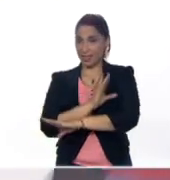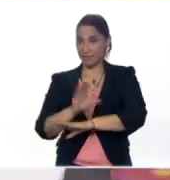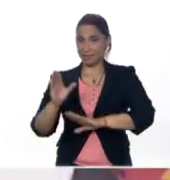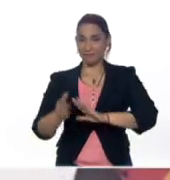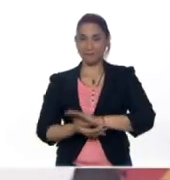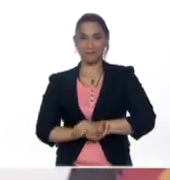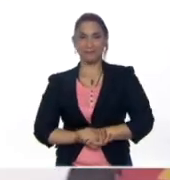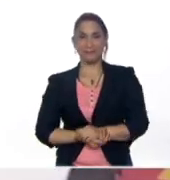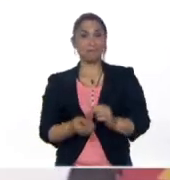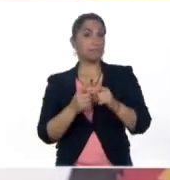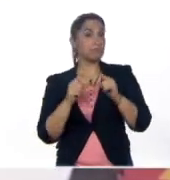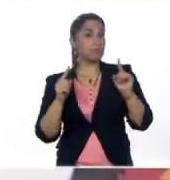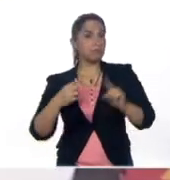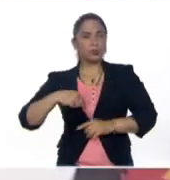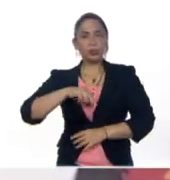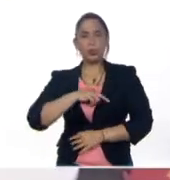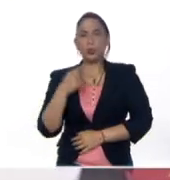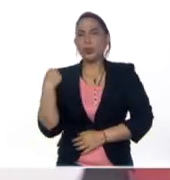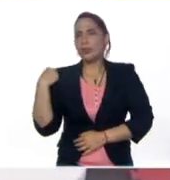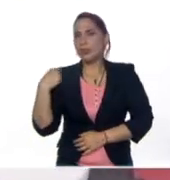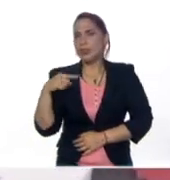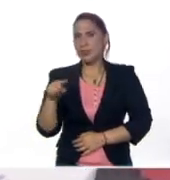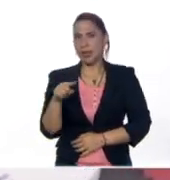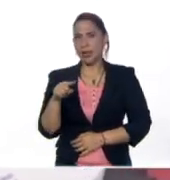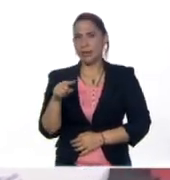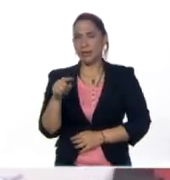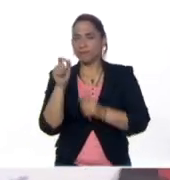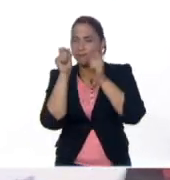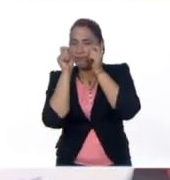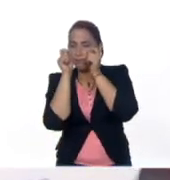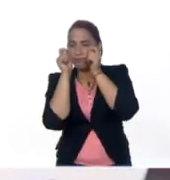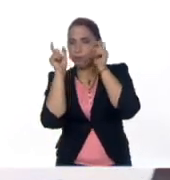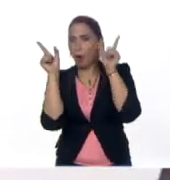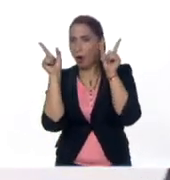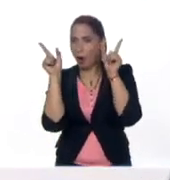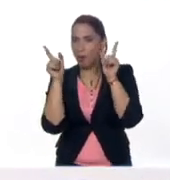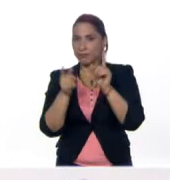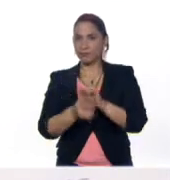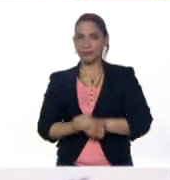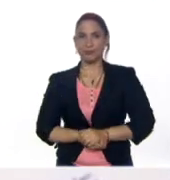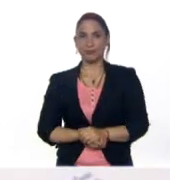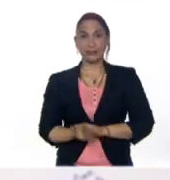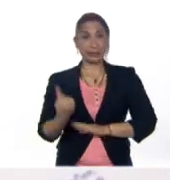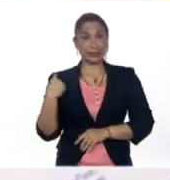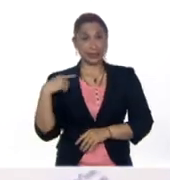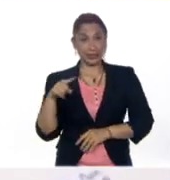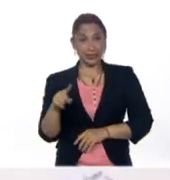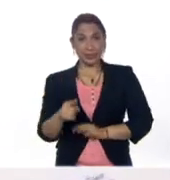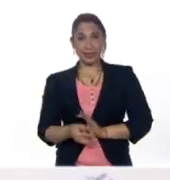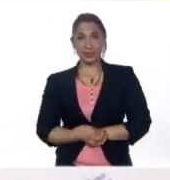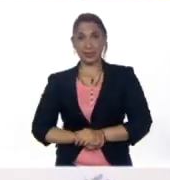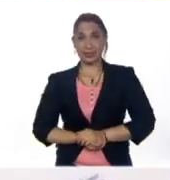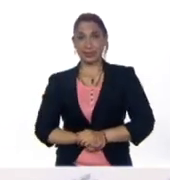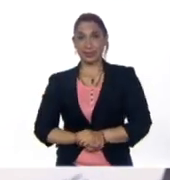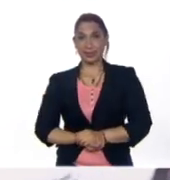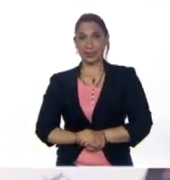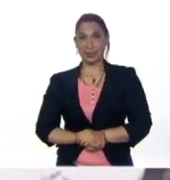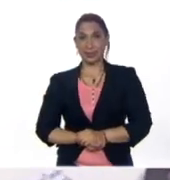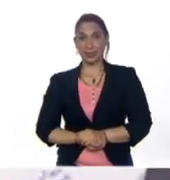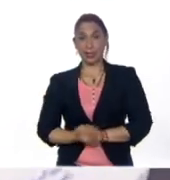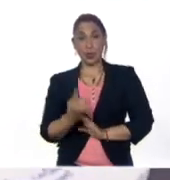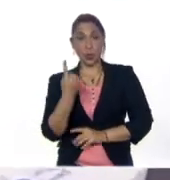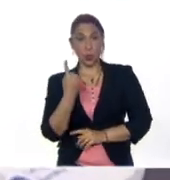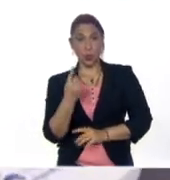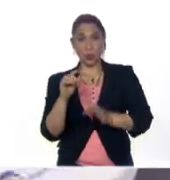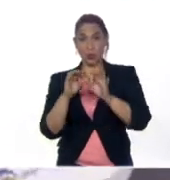Pero nosotros tenemos una sorpresa. Tenemos un miembro de una